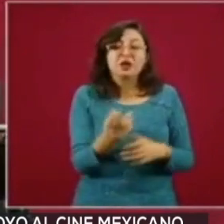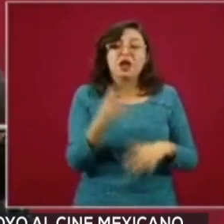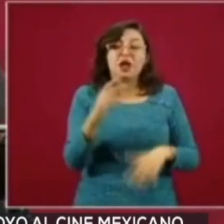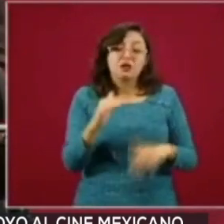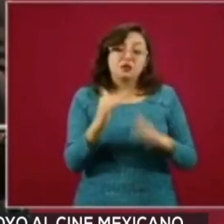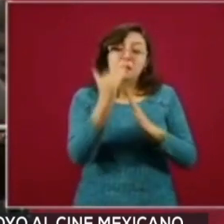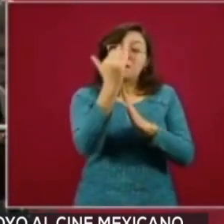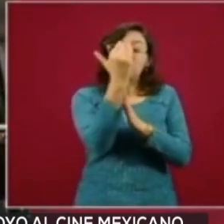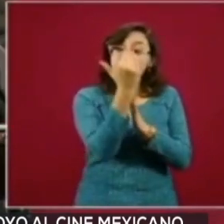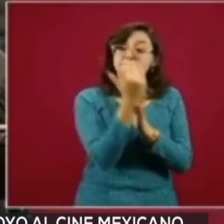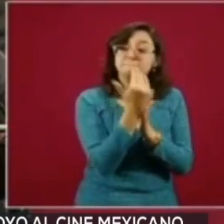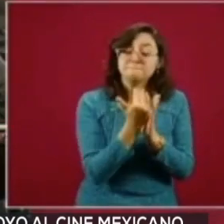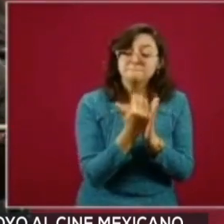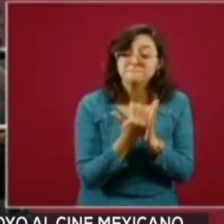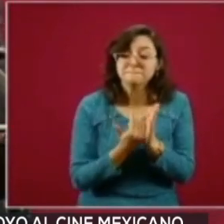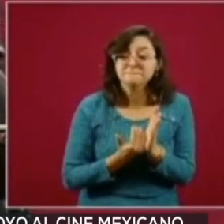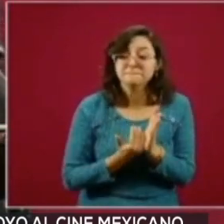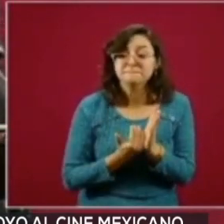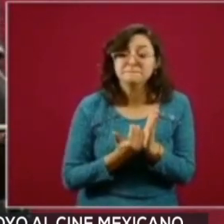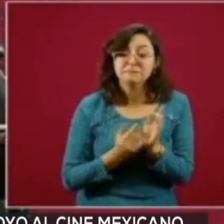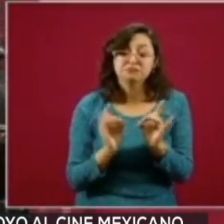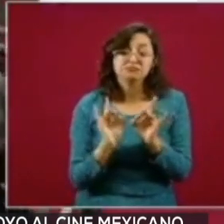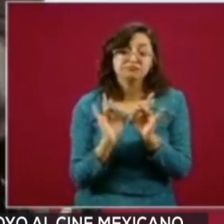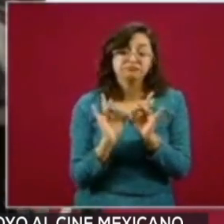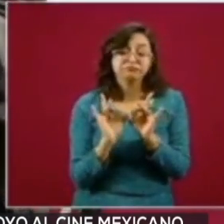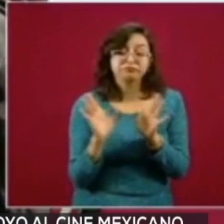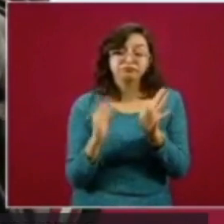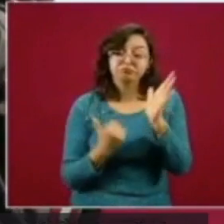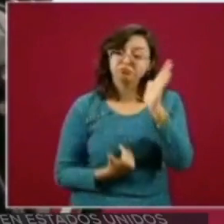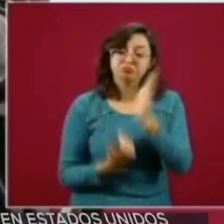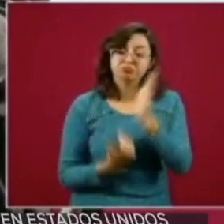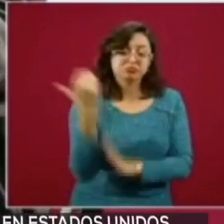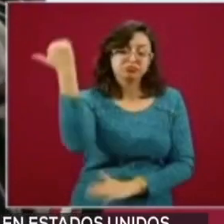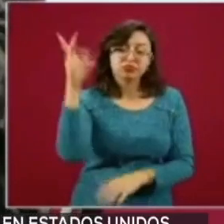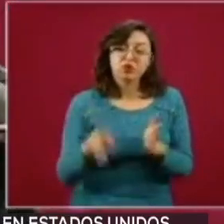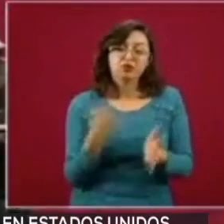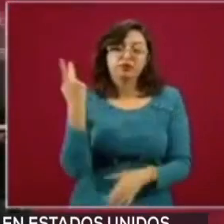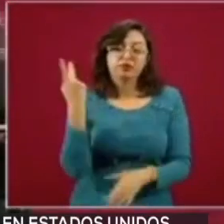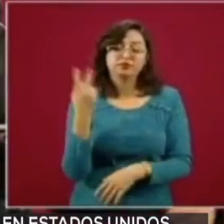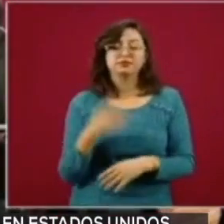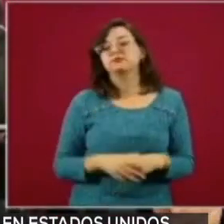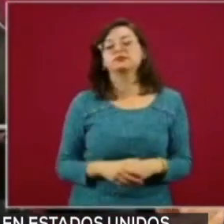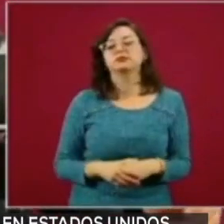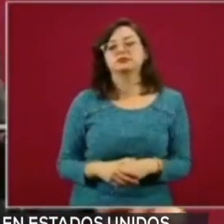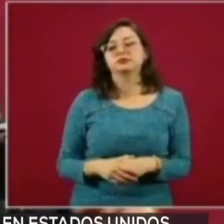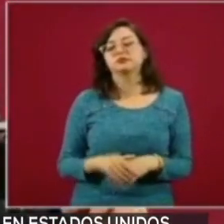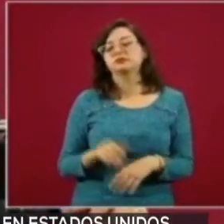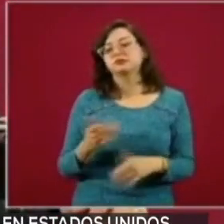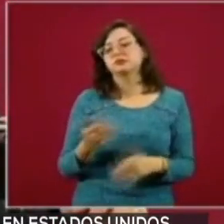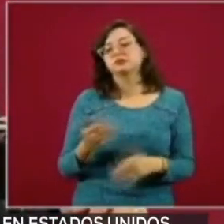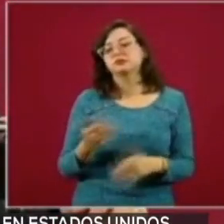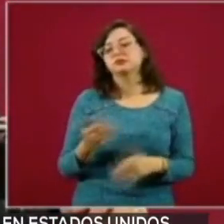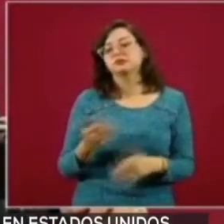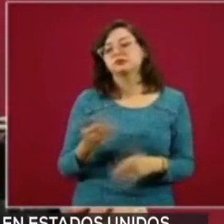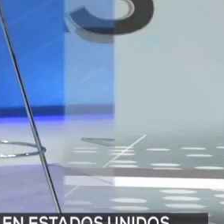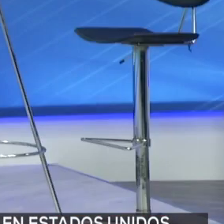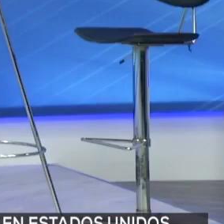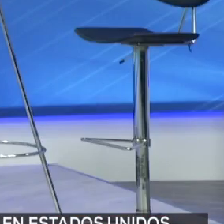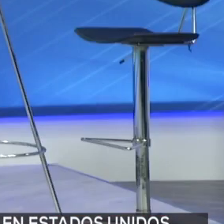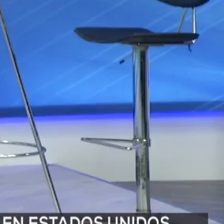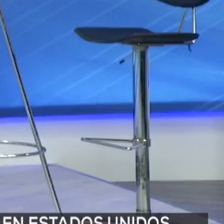a que algo ya viene en descenso y de repente empieza a subir, antes de llegar al punto final.